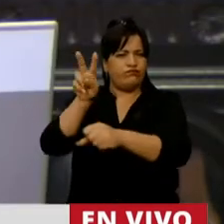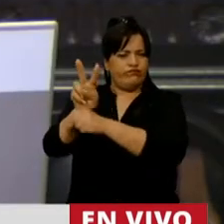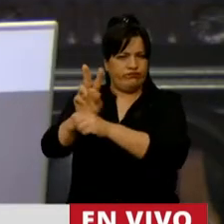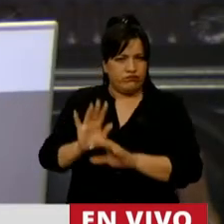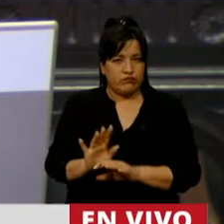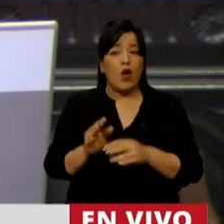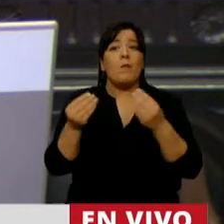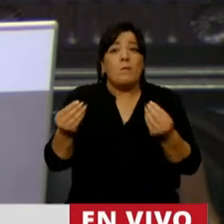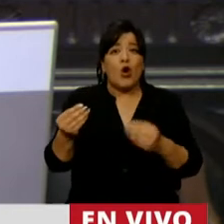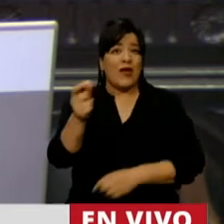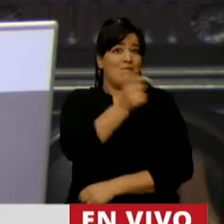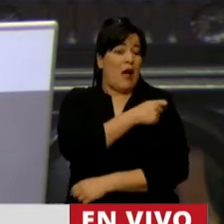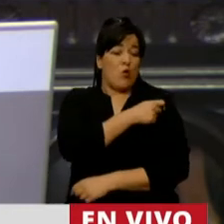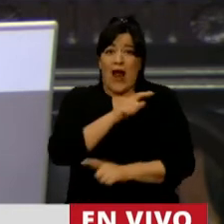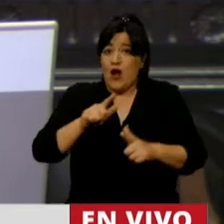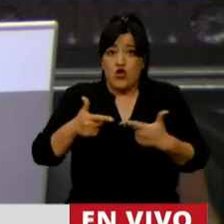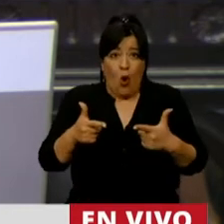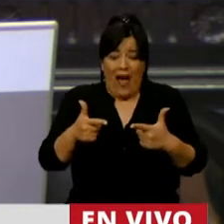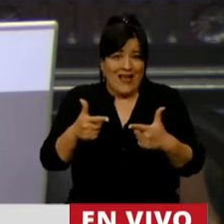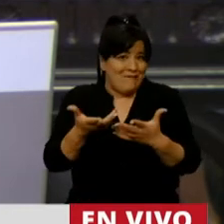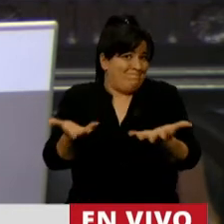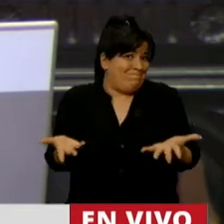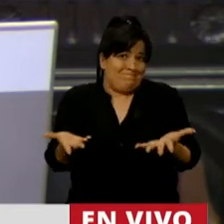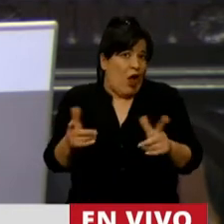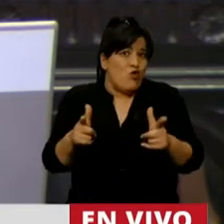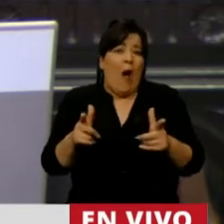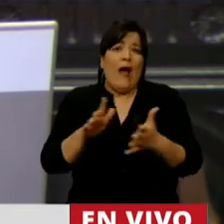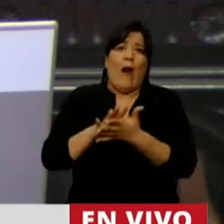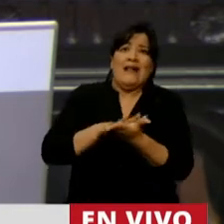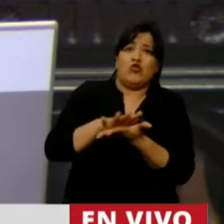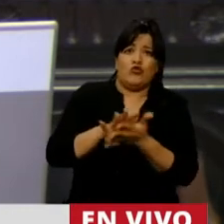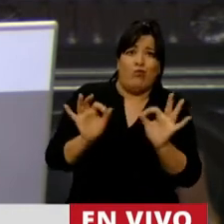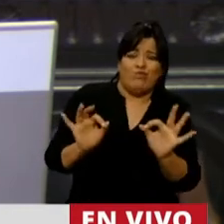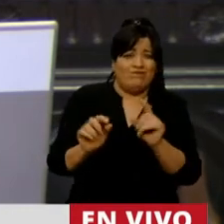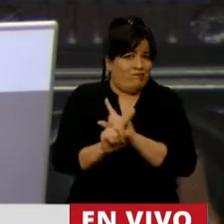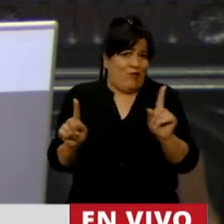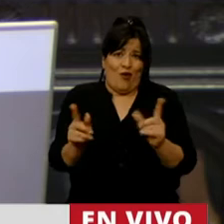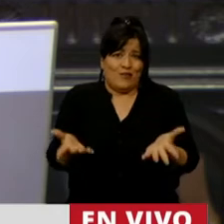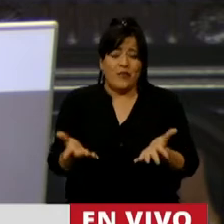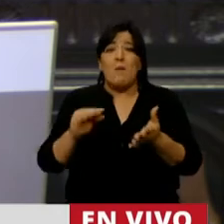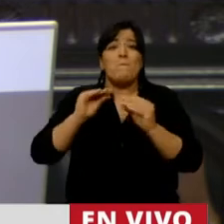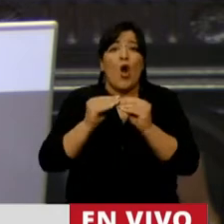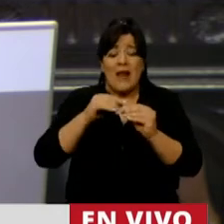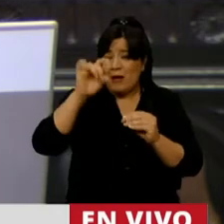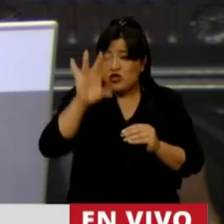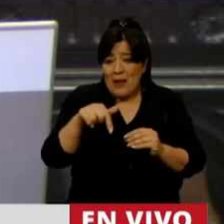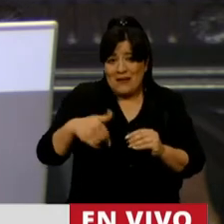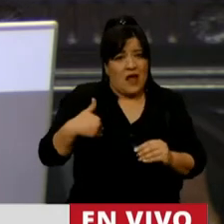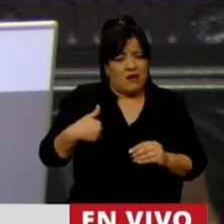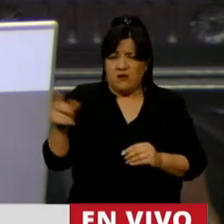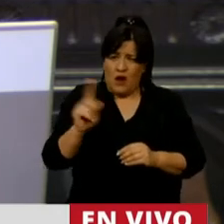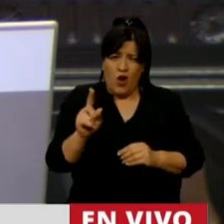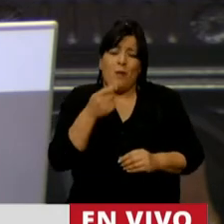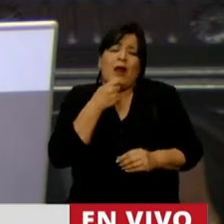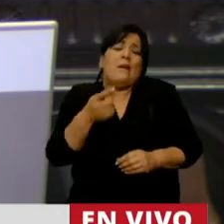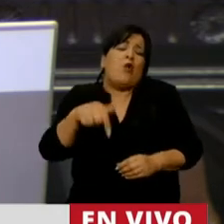porque hasta que no tengamos vacuna no vamos a tener tregua en esto y no es un problema de la Argentina. Si ahora nos ponemos